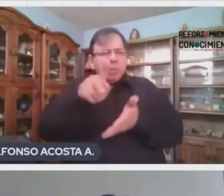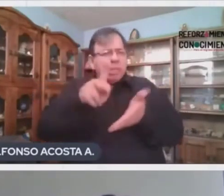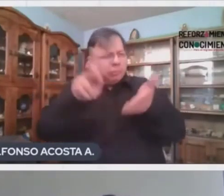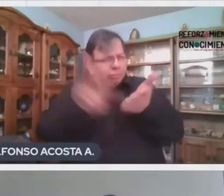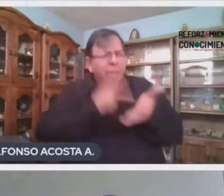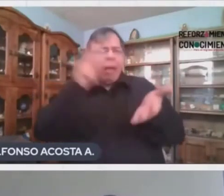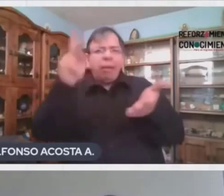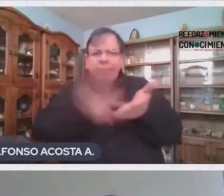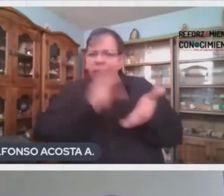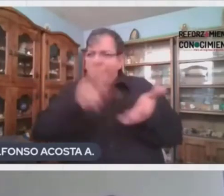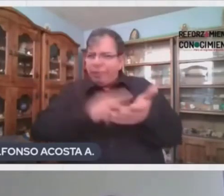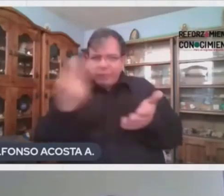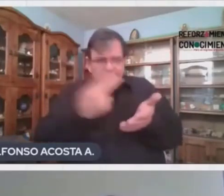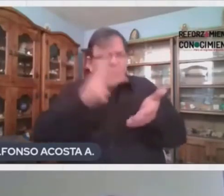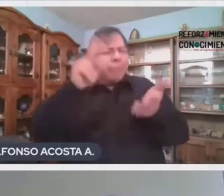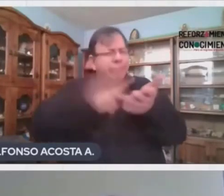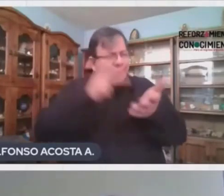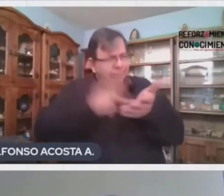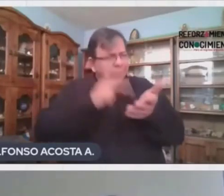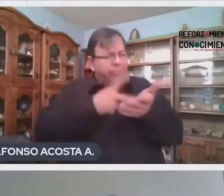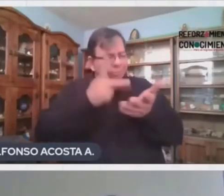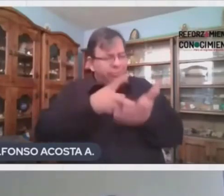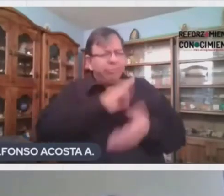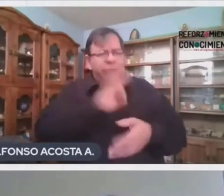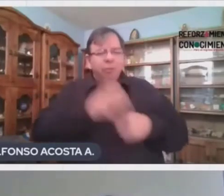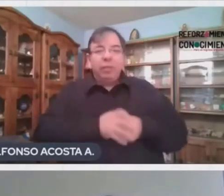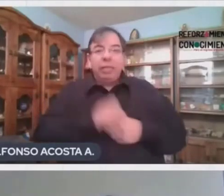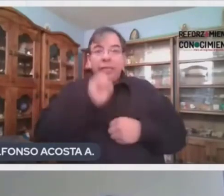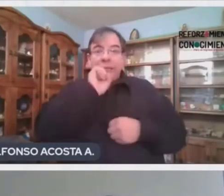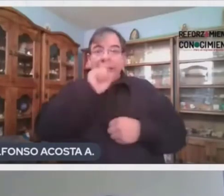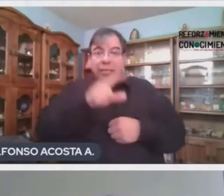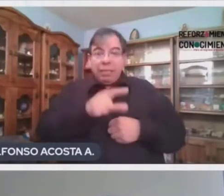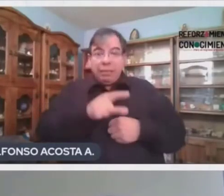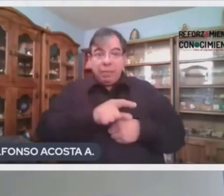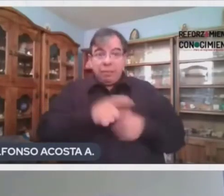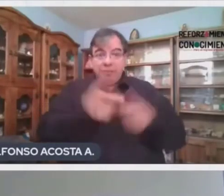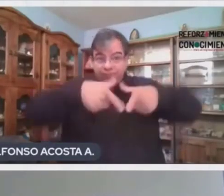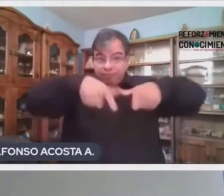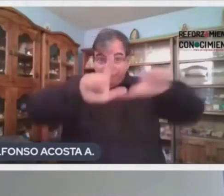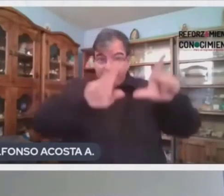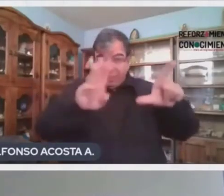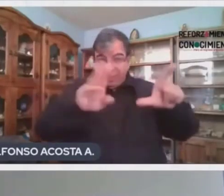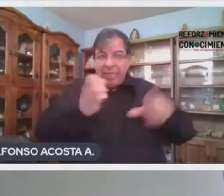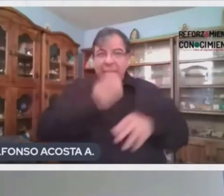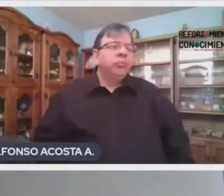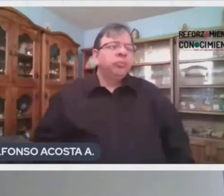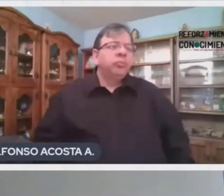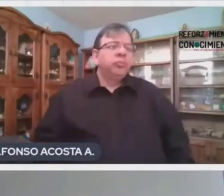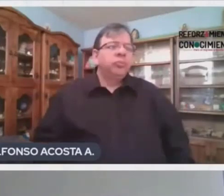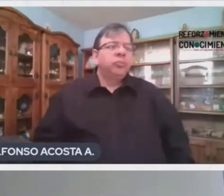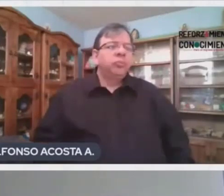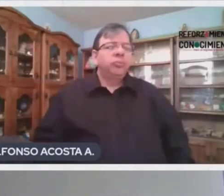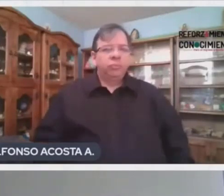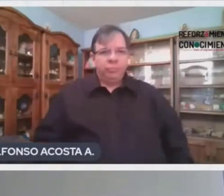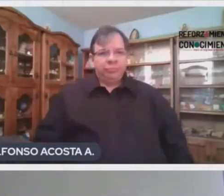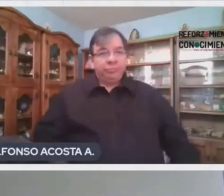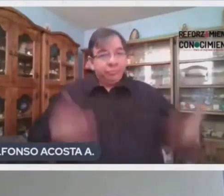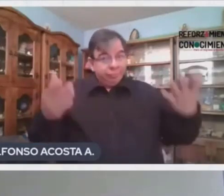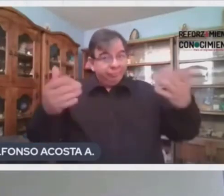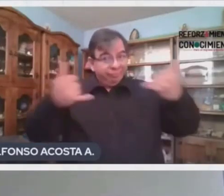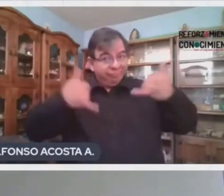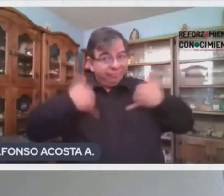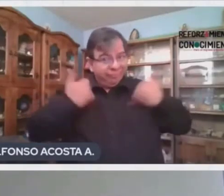quieran y necesiten. También recuerden darle like a la página de la escuela en casa y dejarnos comentarios en el chat. Y, chicos,